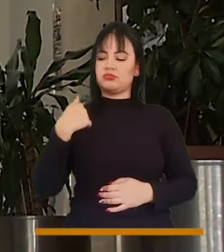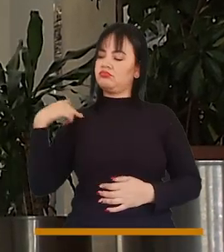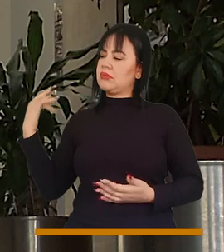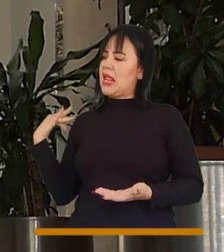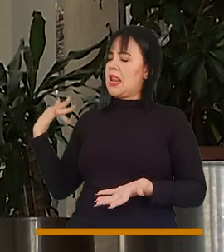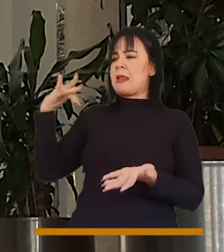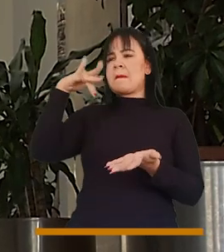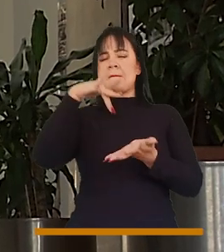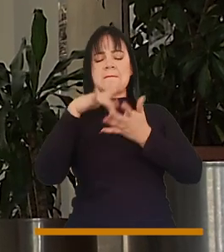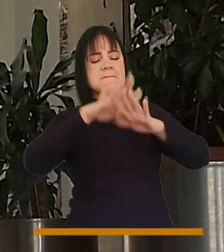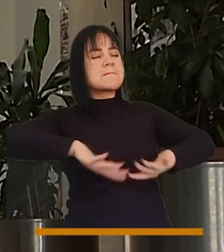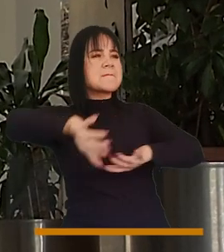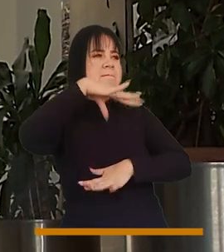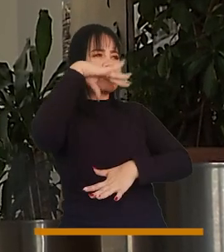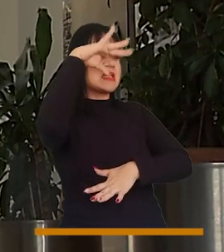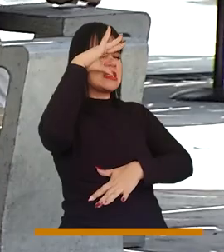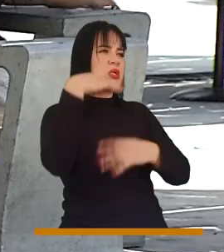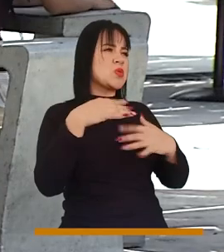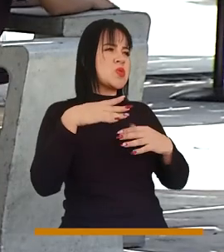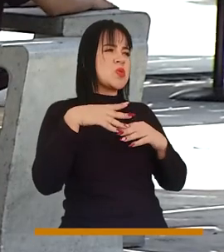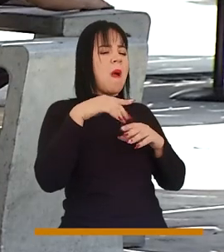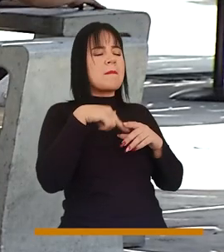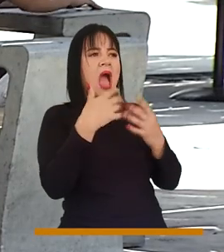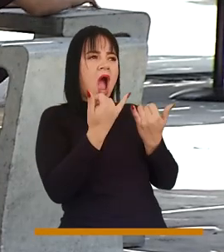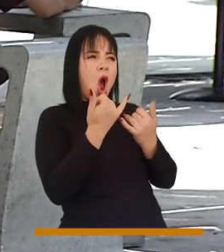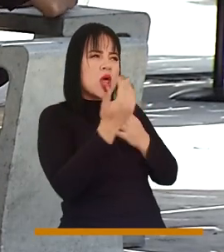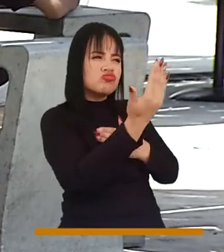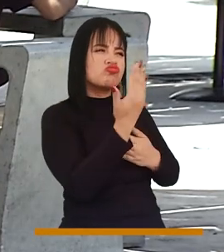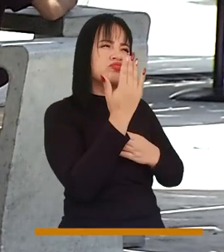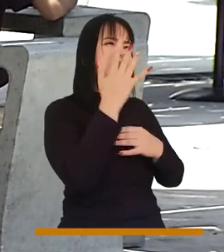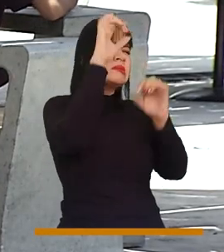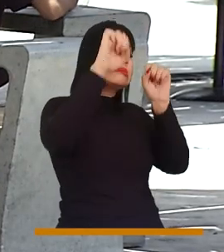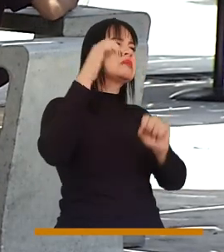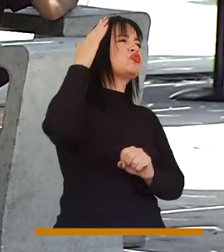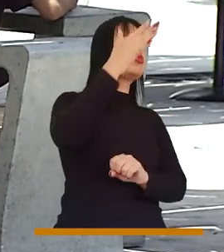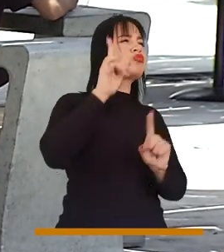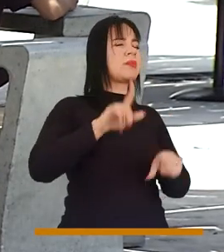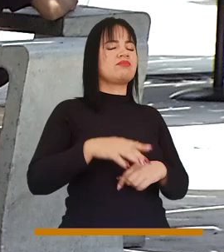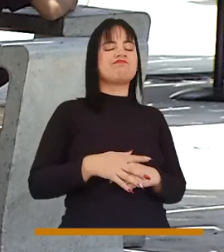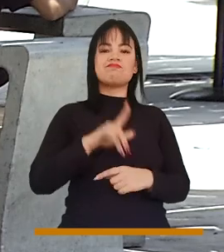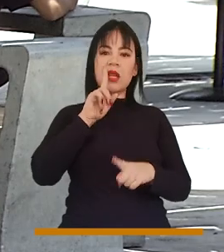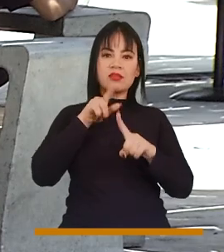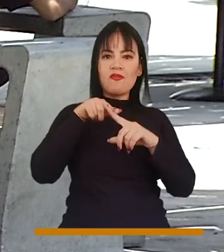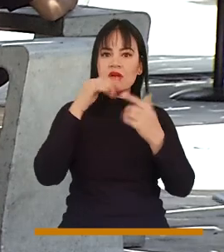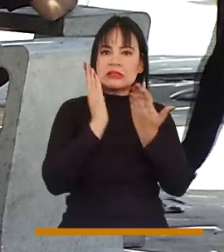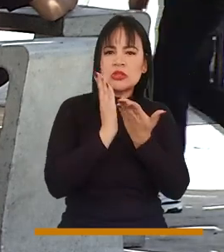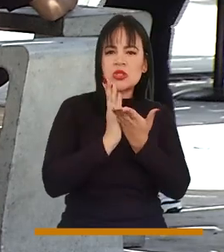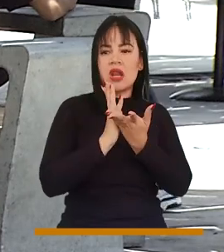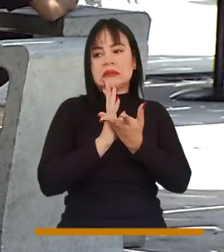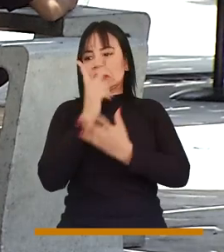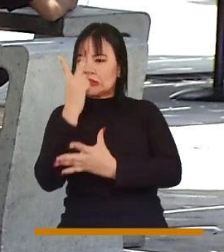Llegué a esta ciudad con muchas metas a corto y a largo plazo, con el objetivo de estudiar y